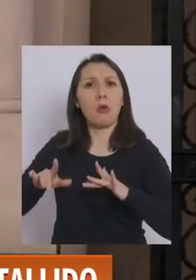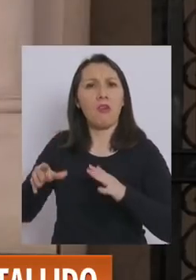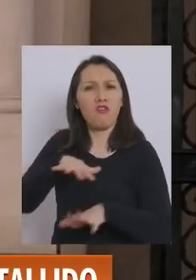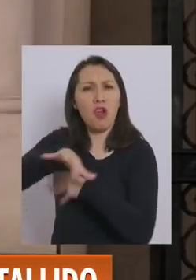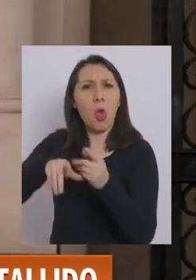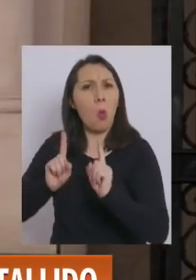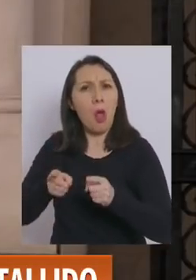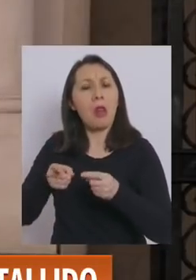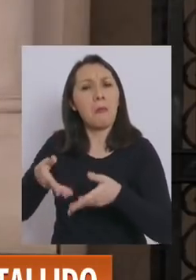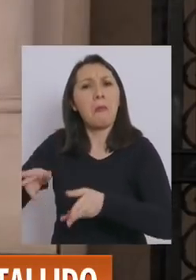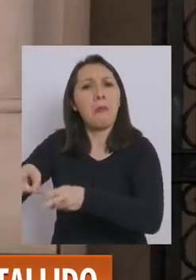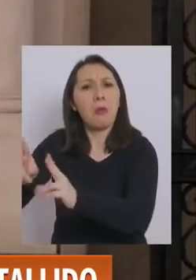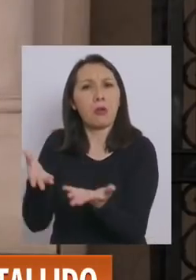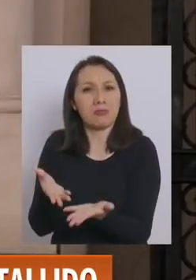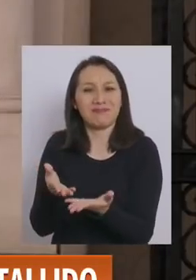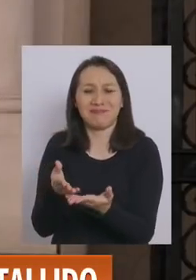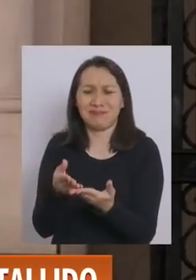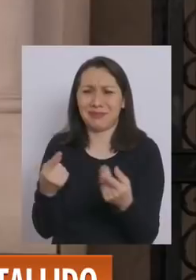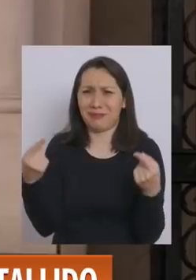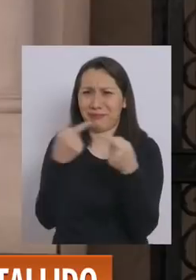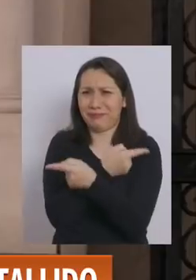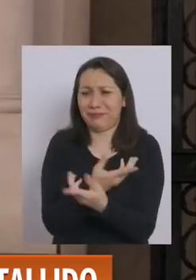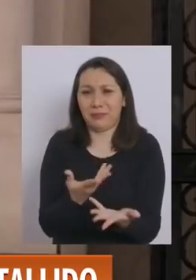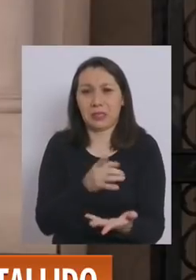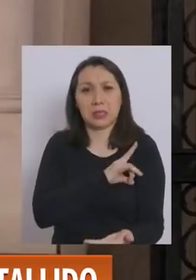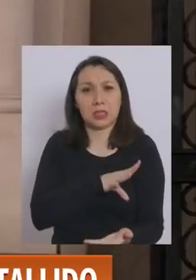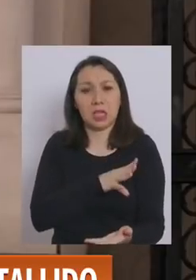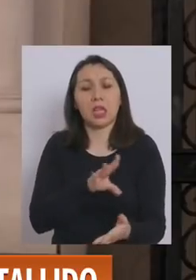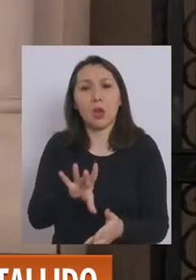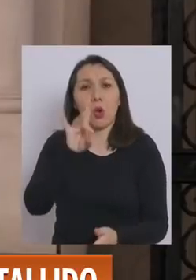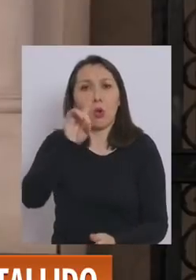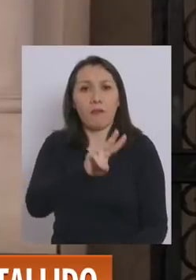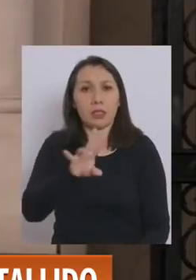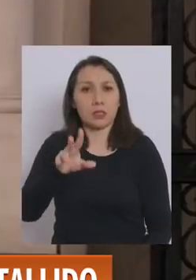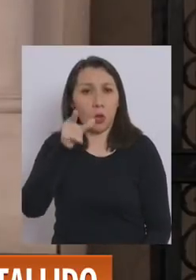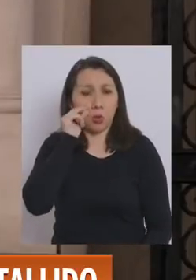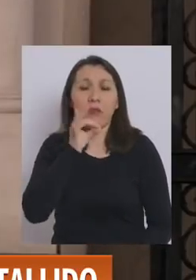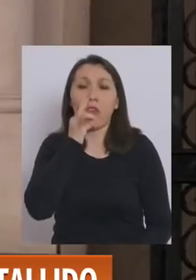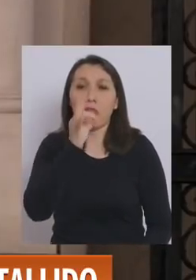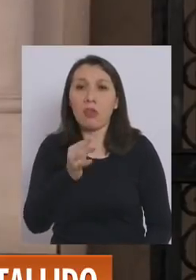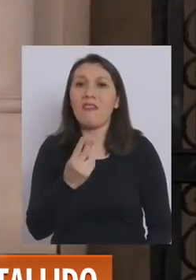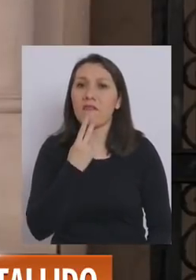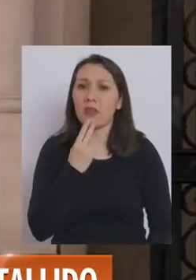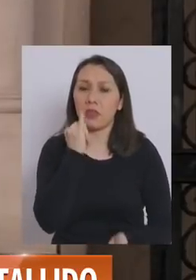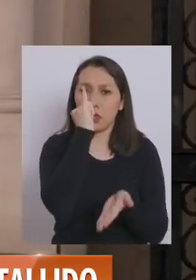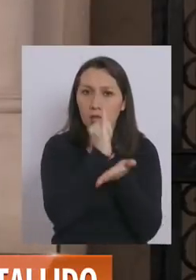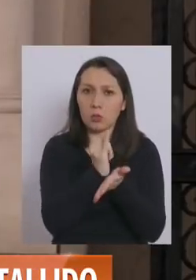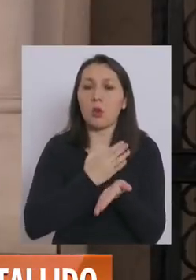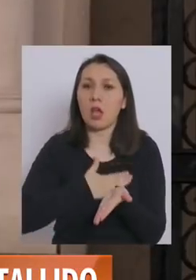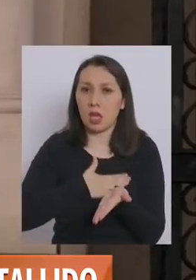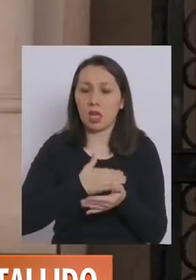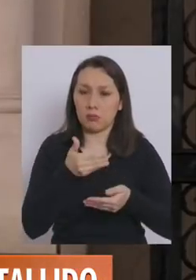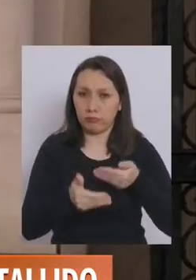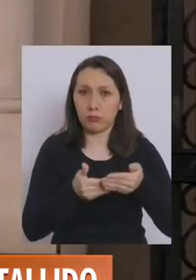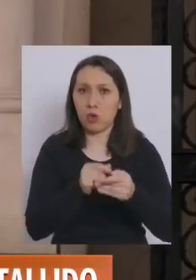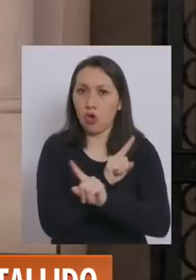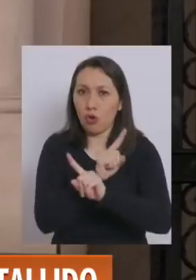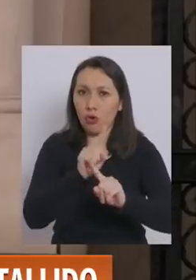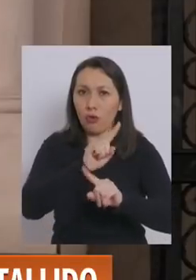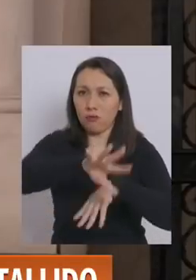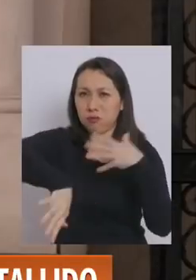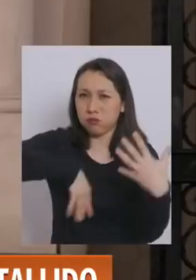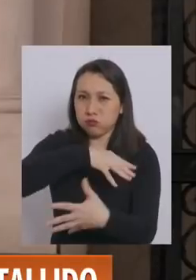la señal exactamente contraria a lo que los chilenos decidieron el 25 de octubre, donde optaron por la vía institucional, por la vía de la no